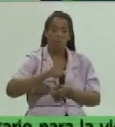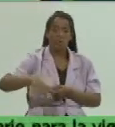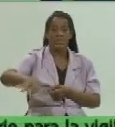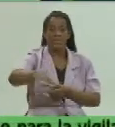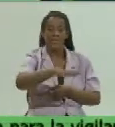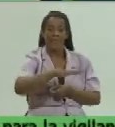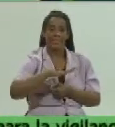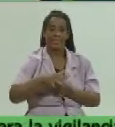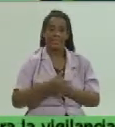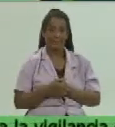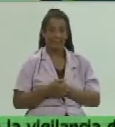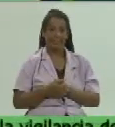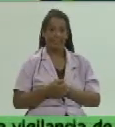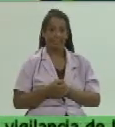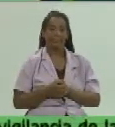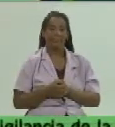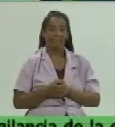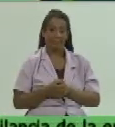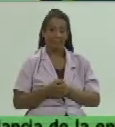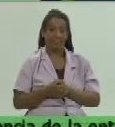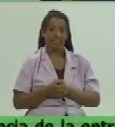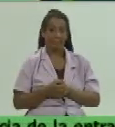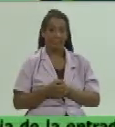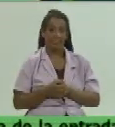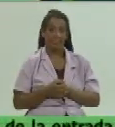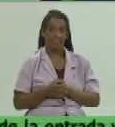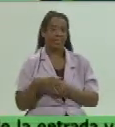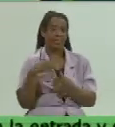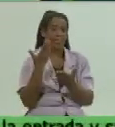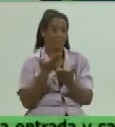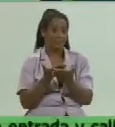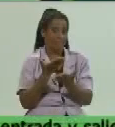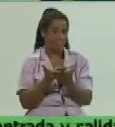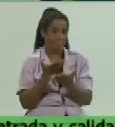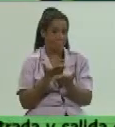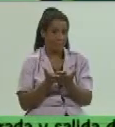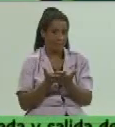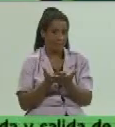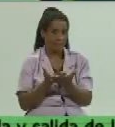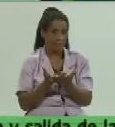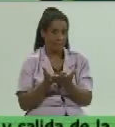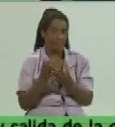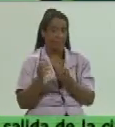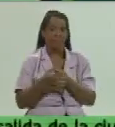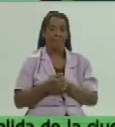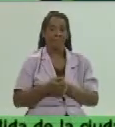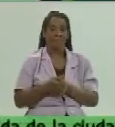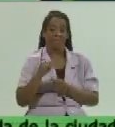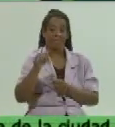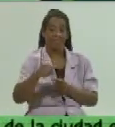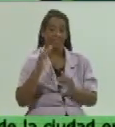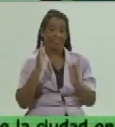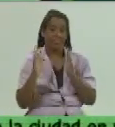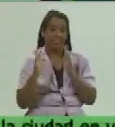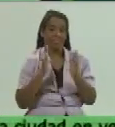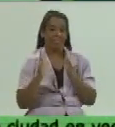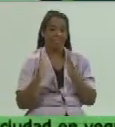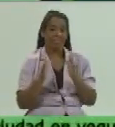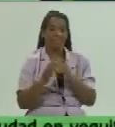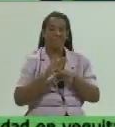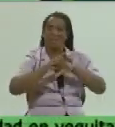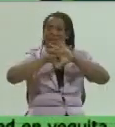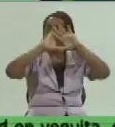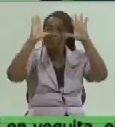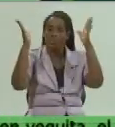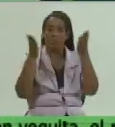este caso y para lo cual se está proponiendo que en en esta etapa acopio en toda la